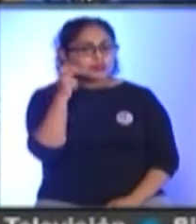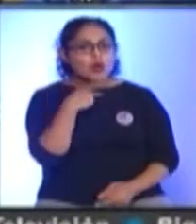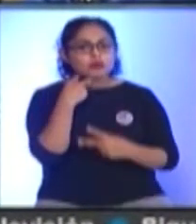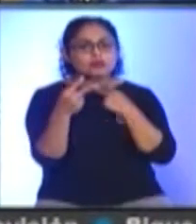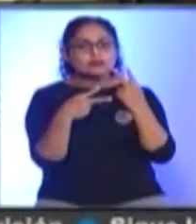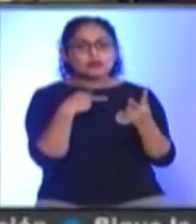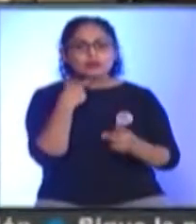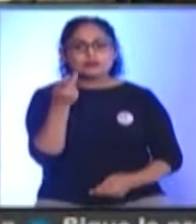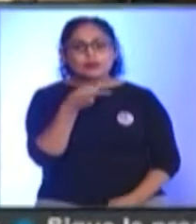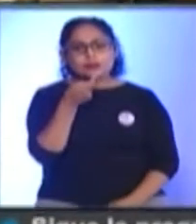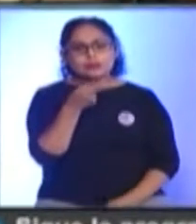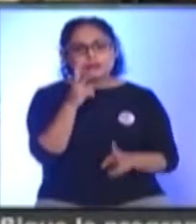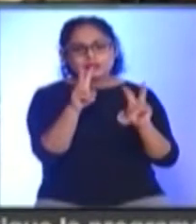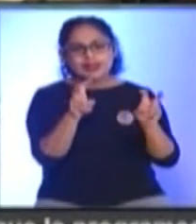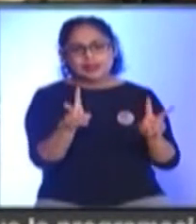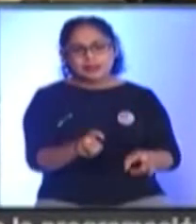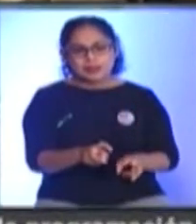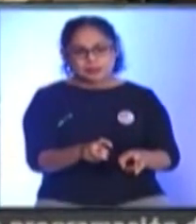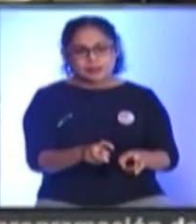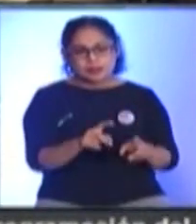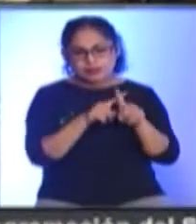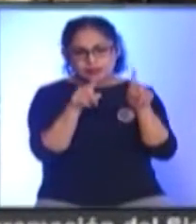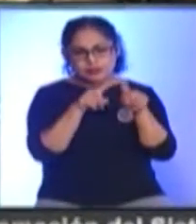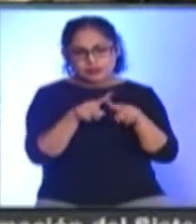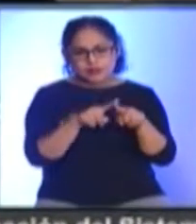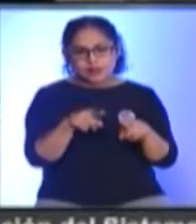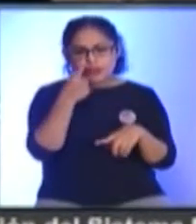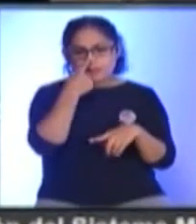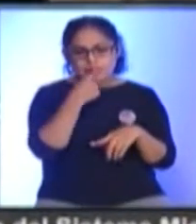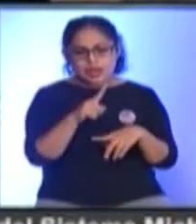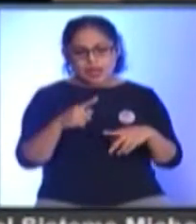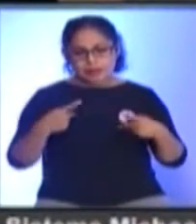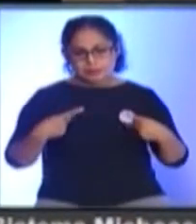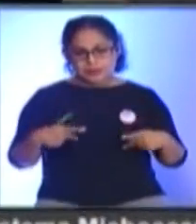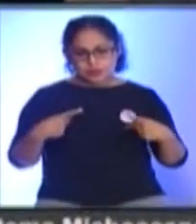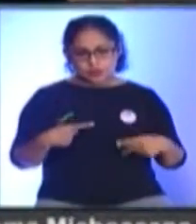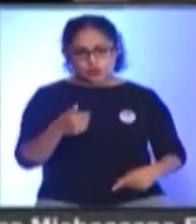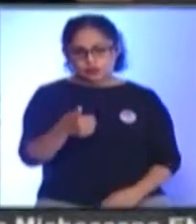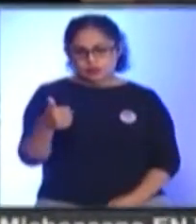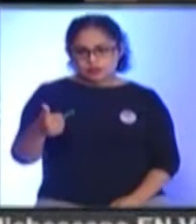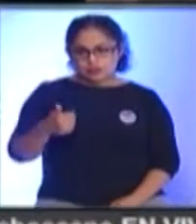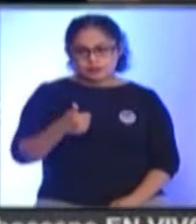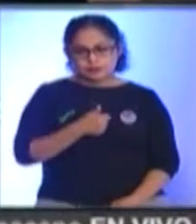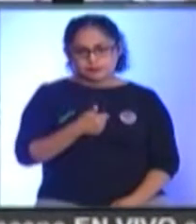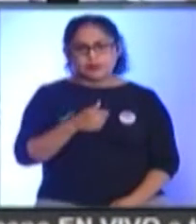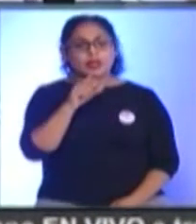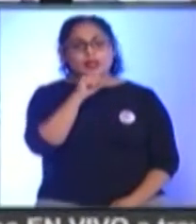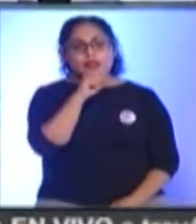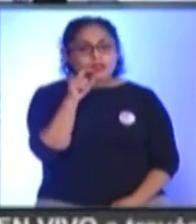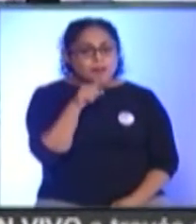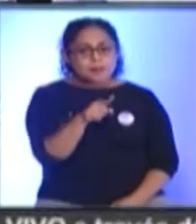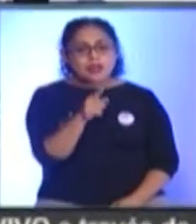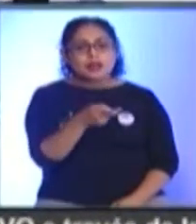Expertos Sobre Temáticas De actualidad Y pertenencia Para el desarrollo Del ser humano Y de nuestra Sociedad También Están Las